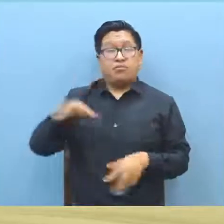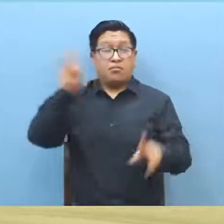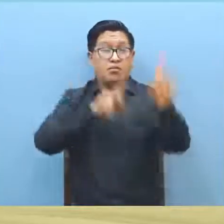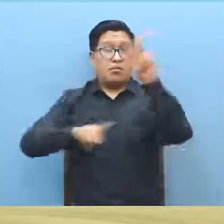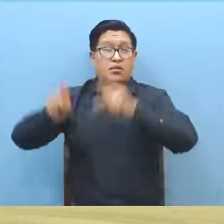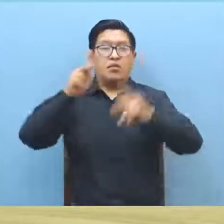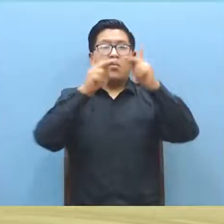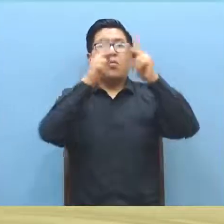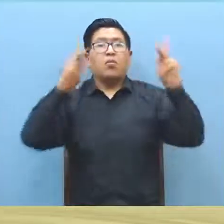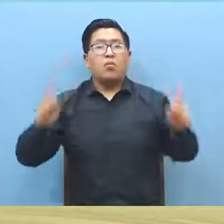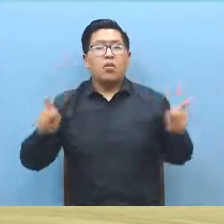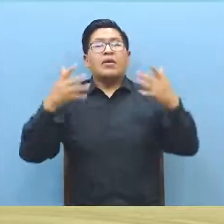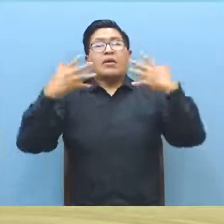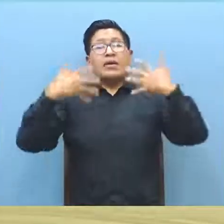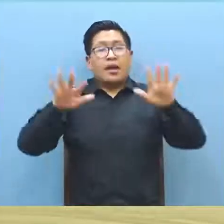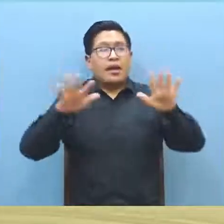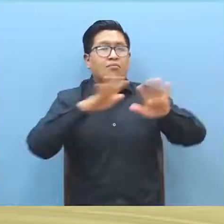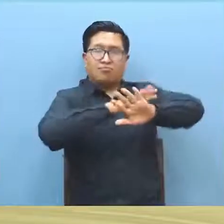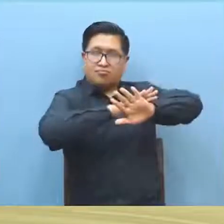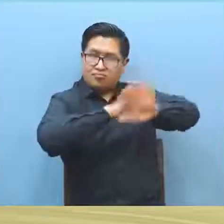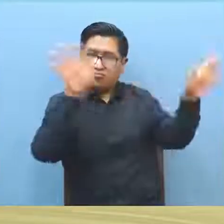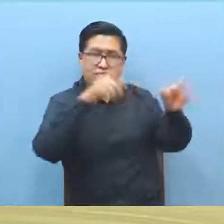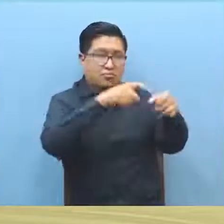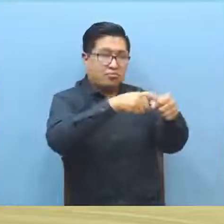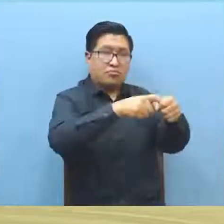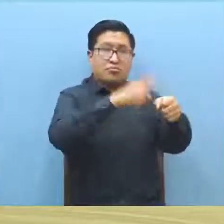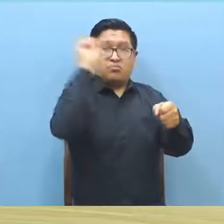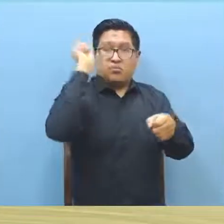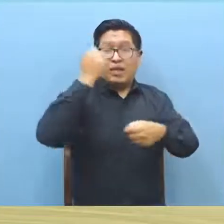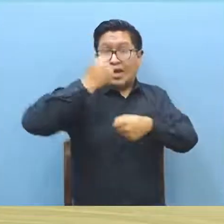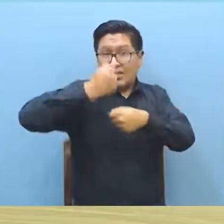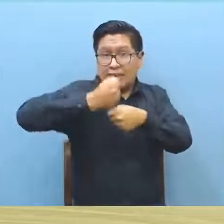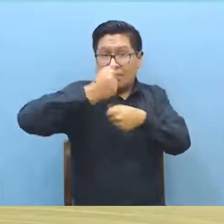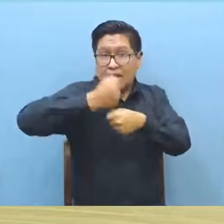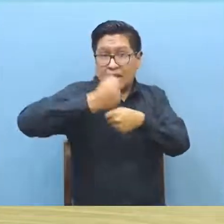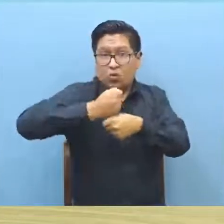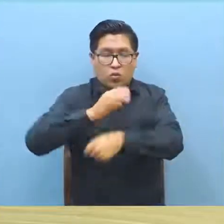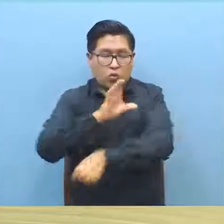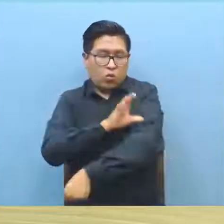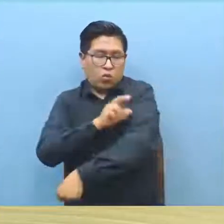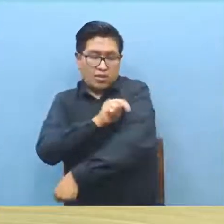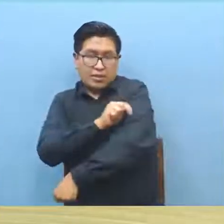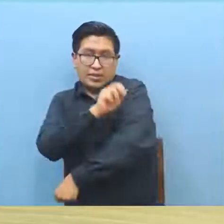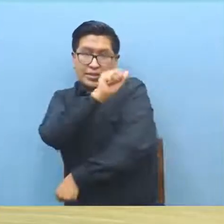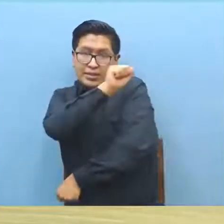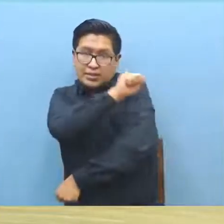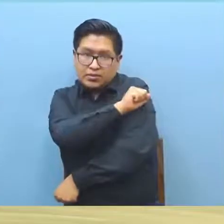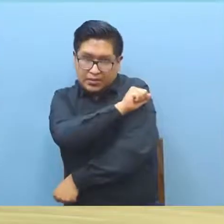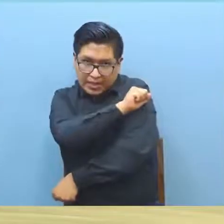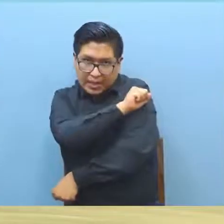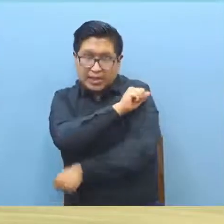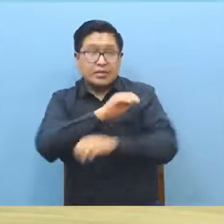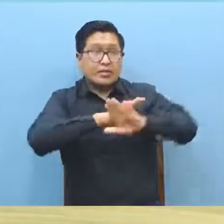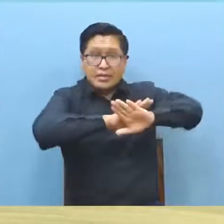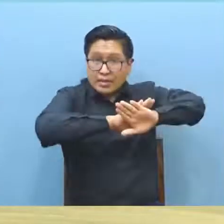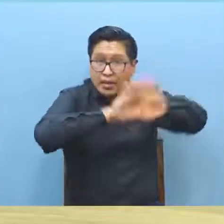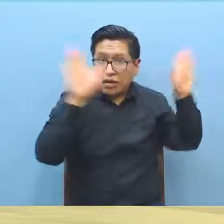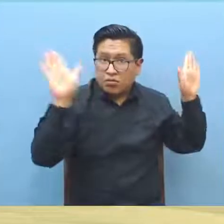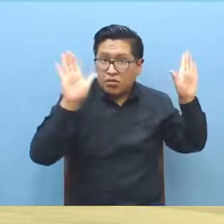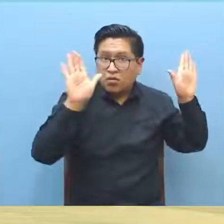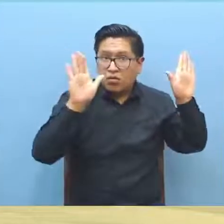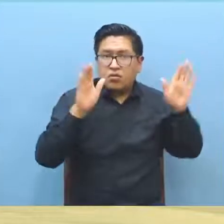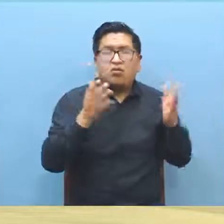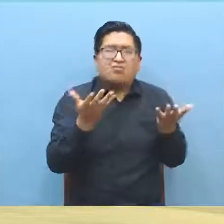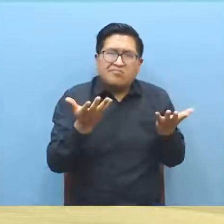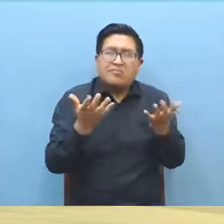población potosina que ya no trabaja en las diferentes instituciones y no está